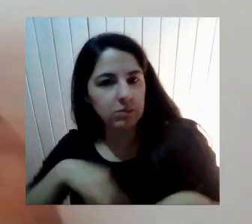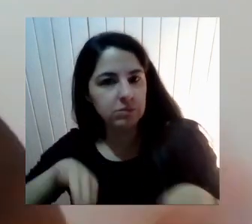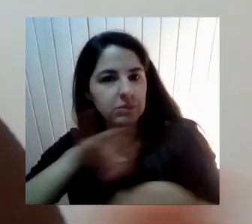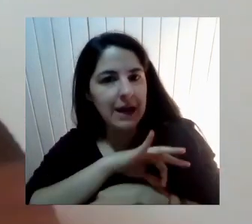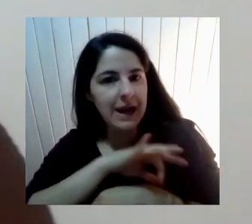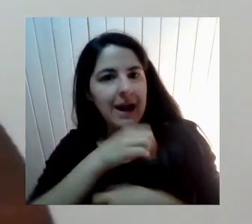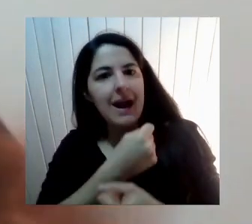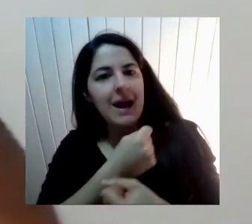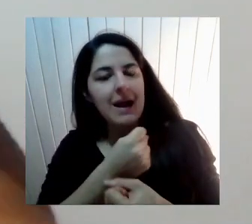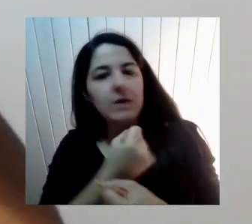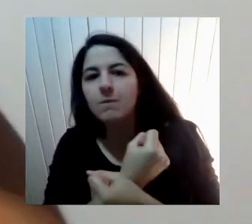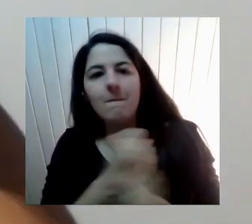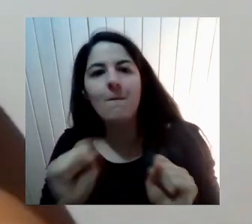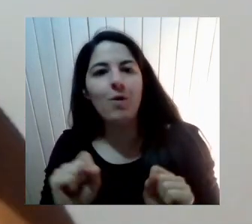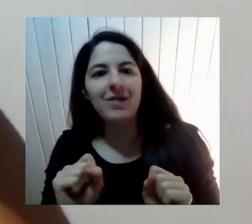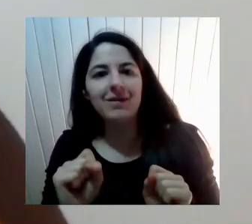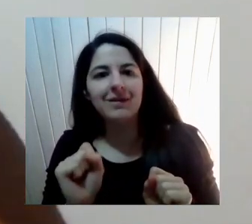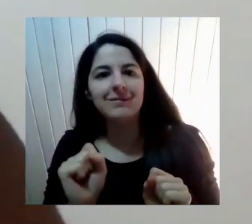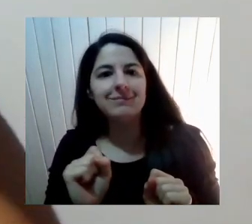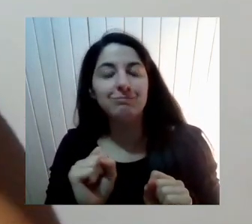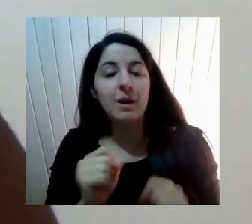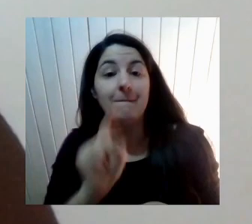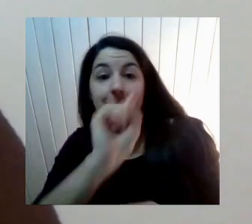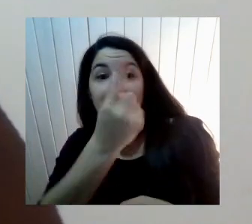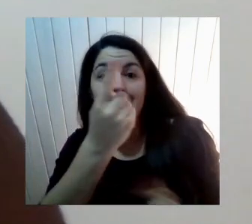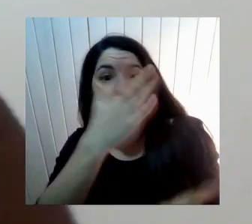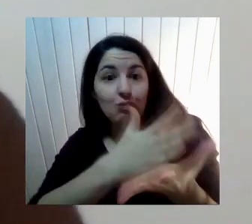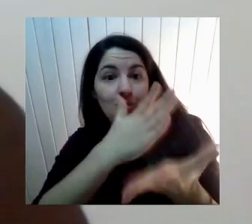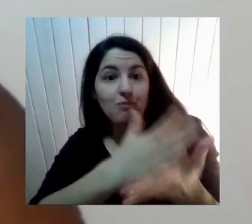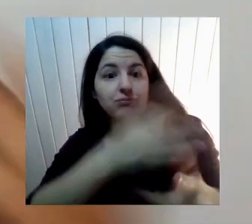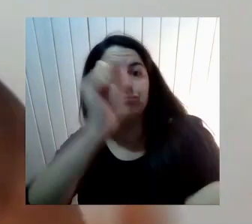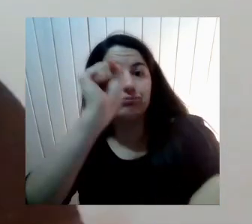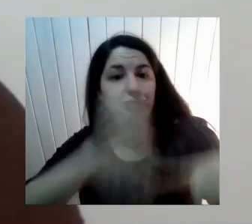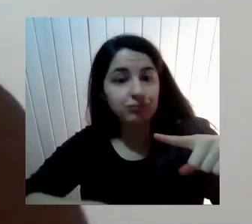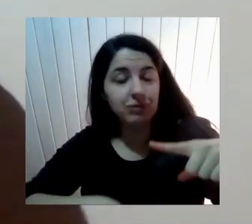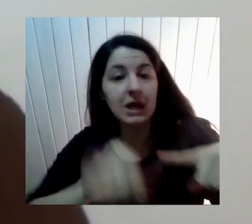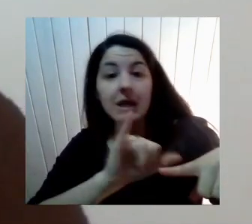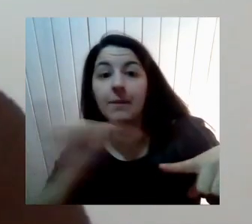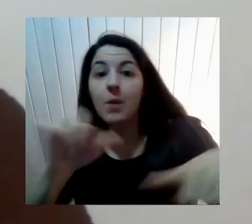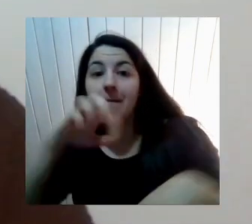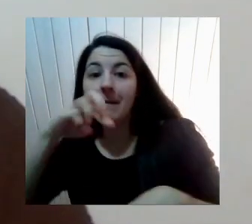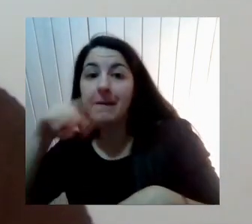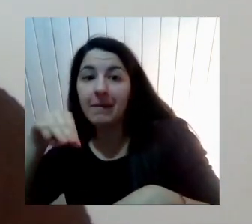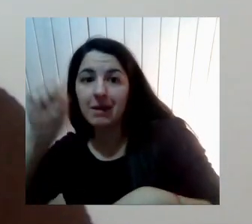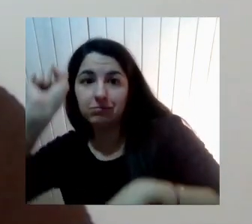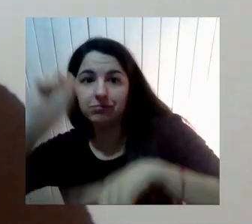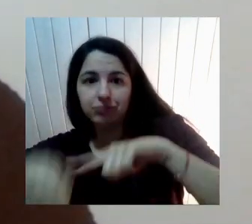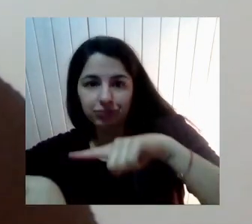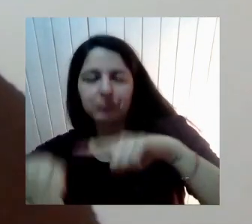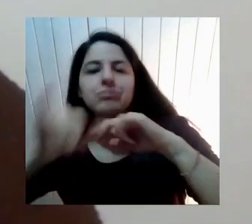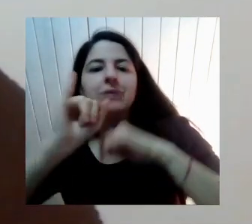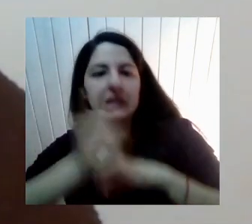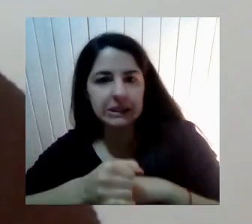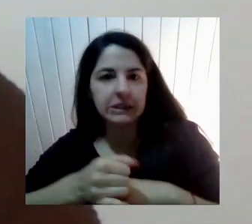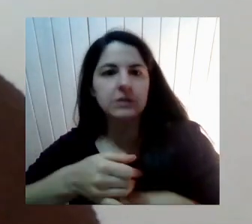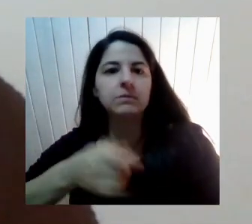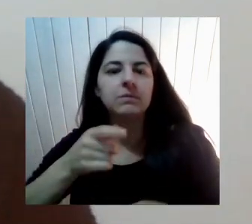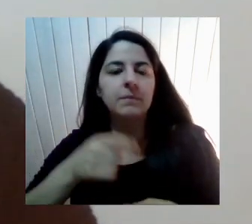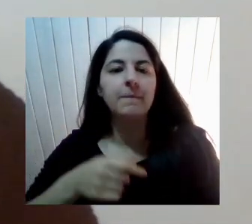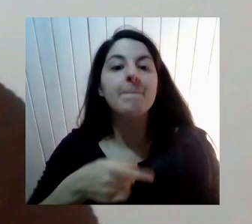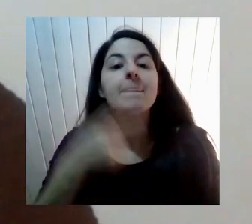Ya Como la Primera Traba Cierto Que es Que Aunque Ella O ella Manifieste